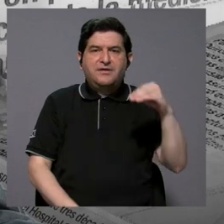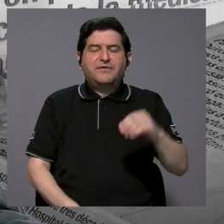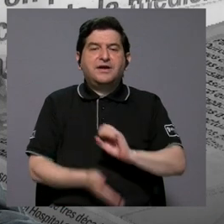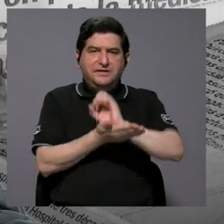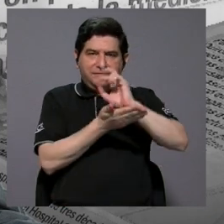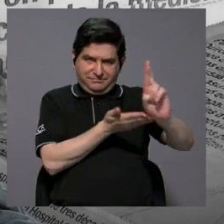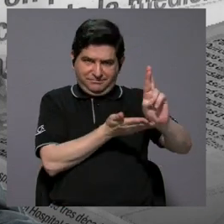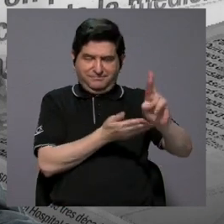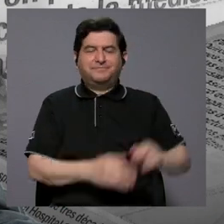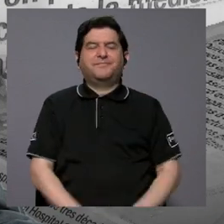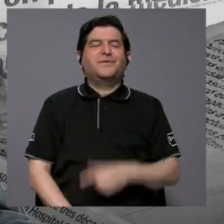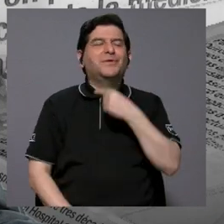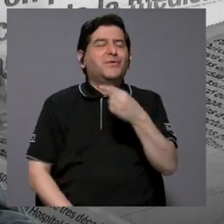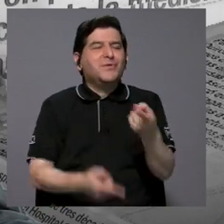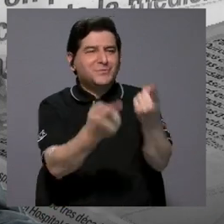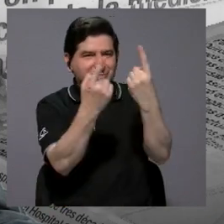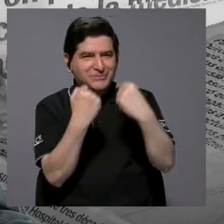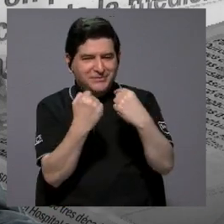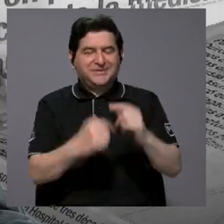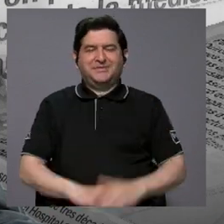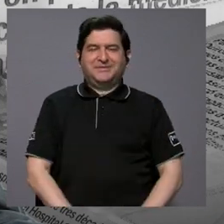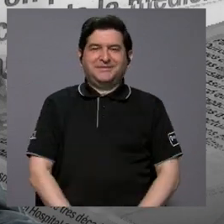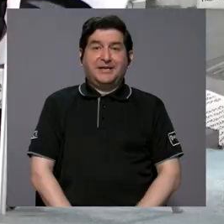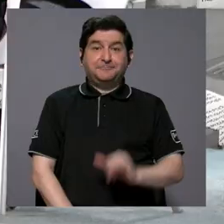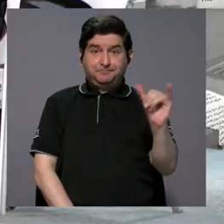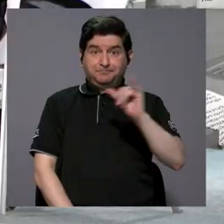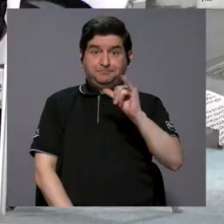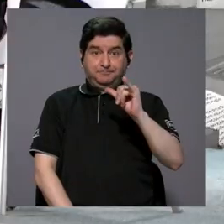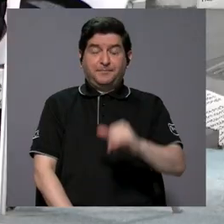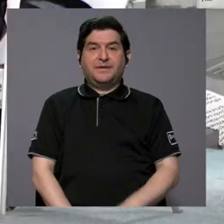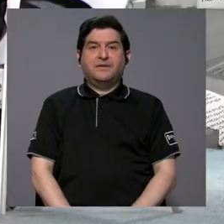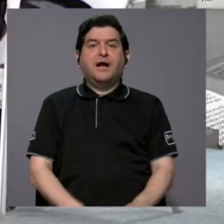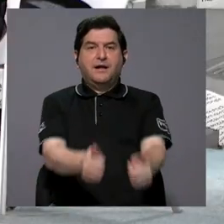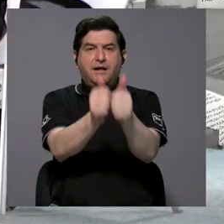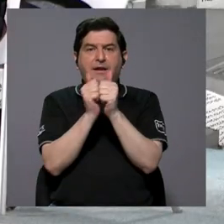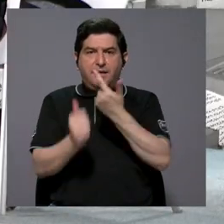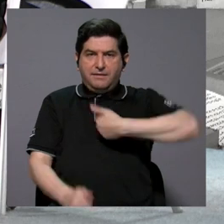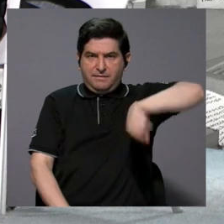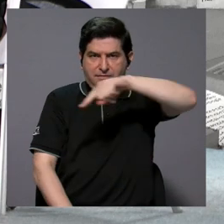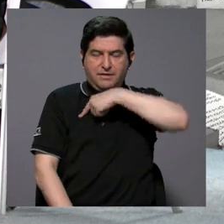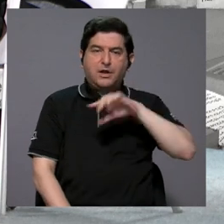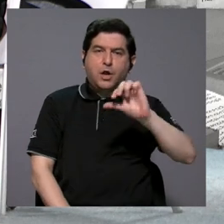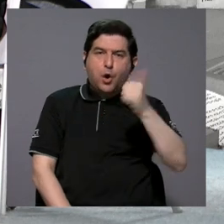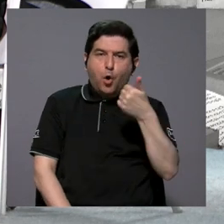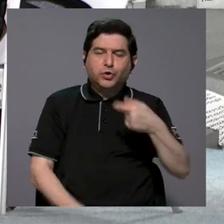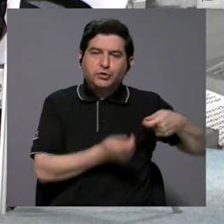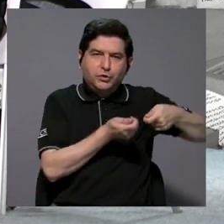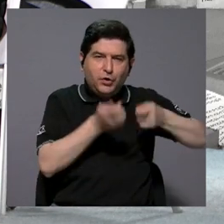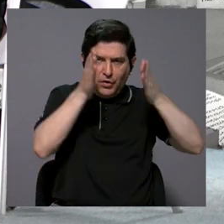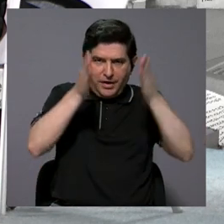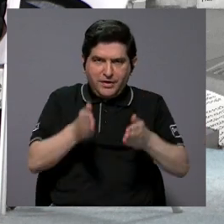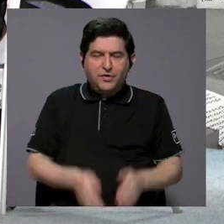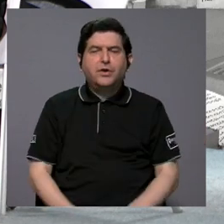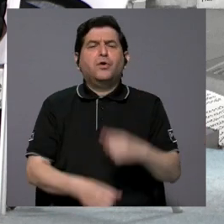de Occidente. Un gusto tenerlo aquí. Y también nos acompaña el otro arqueólogo que ha venido trabajando